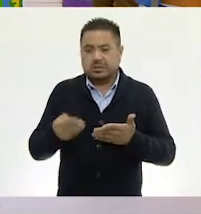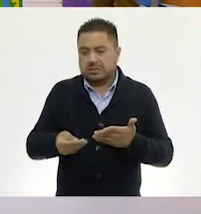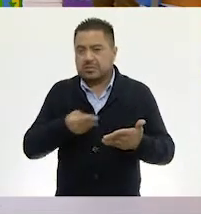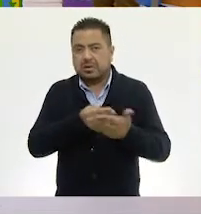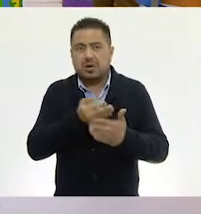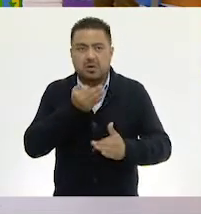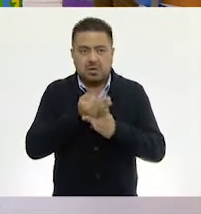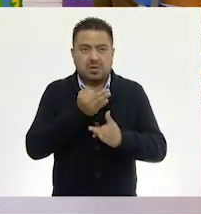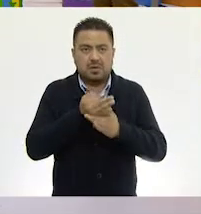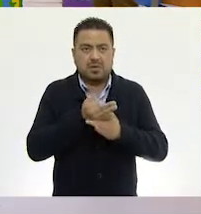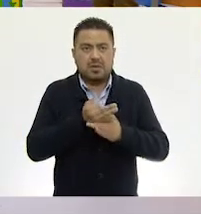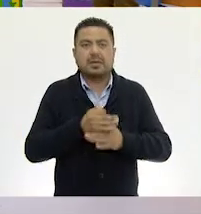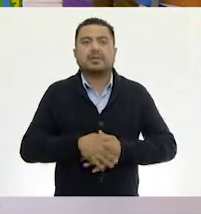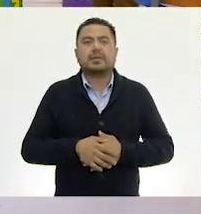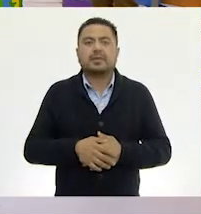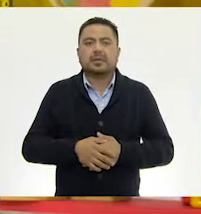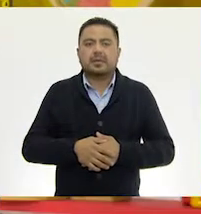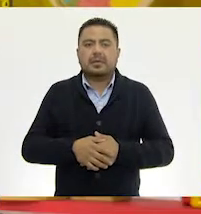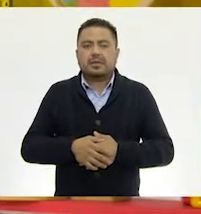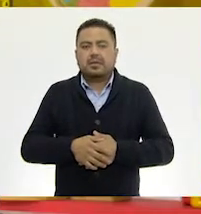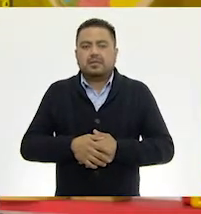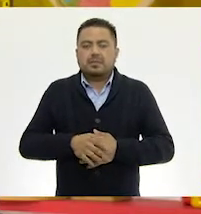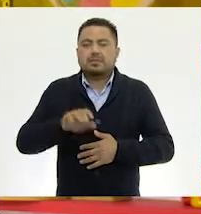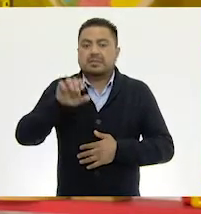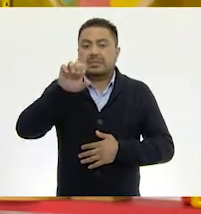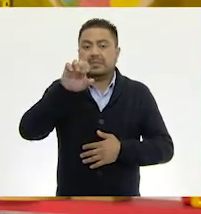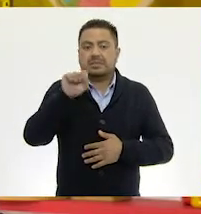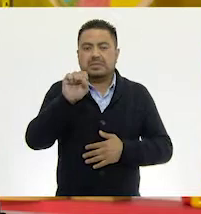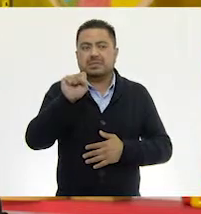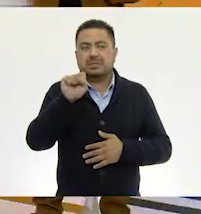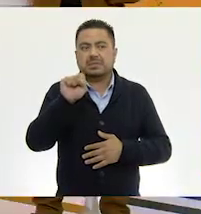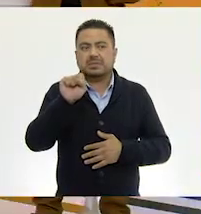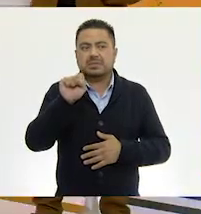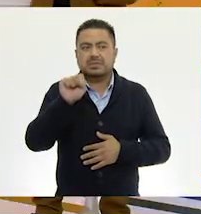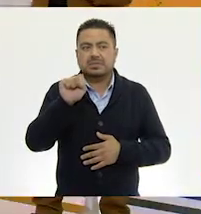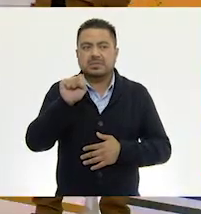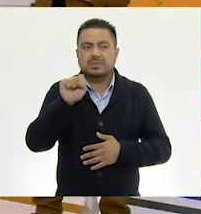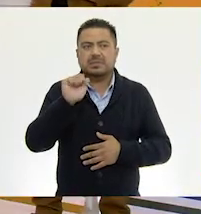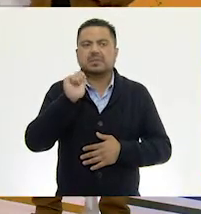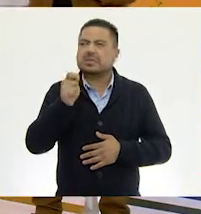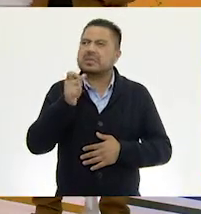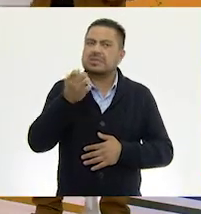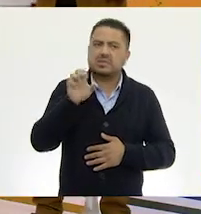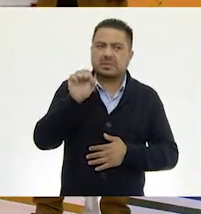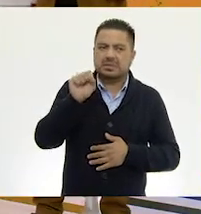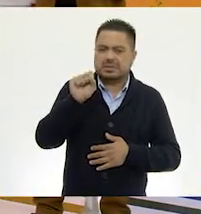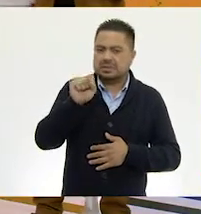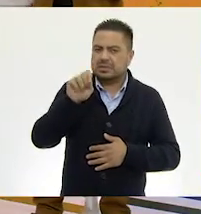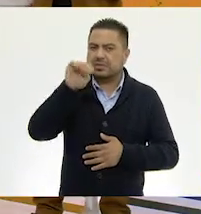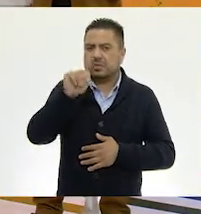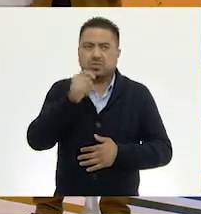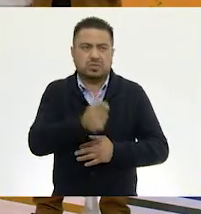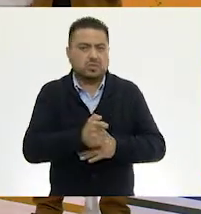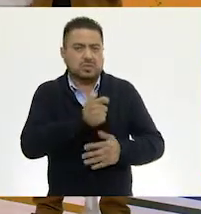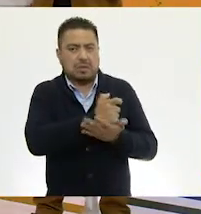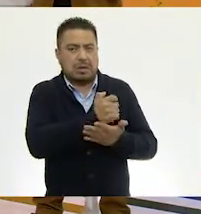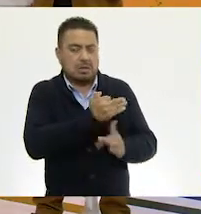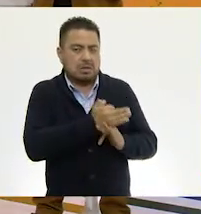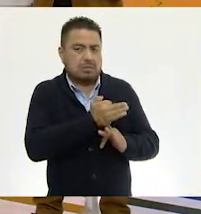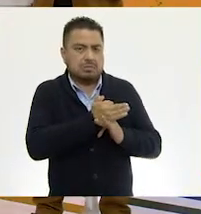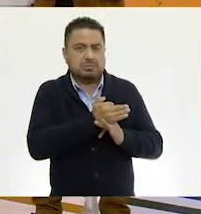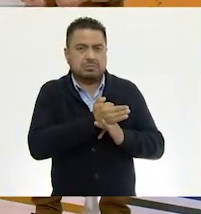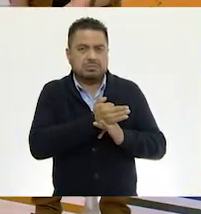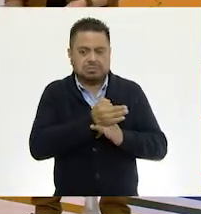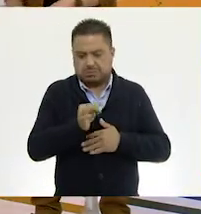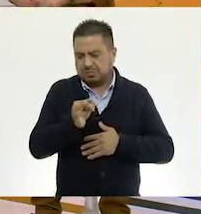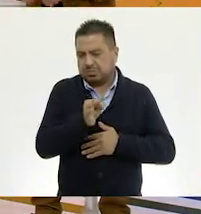Aquí. Y sesenta y... Sesenta y nueve. Sesenta y nueve. Te voy a